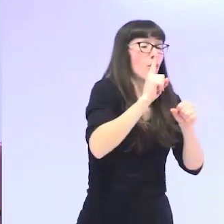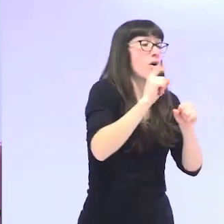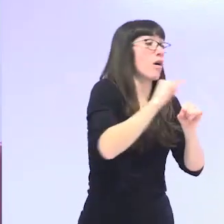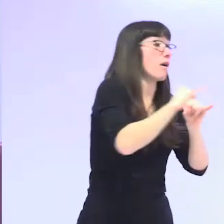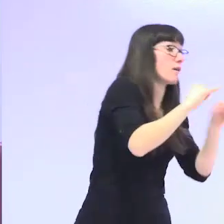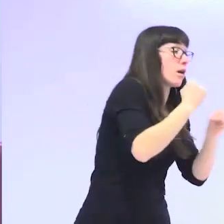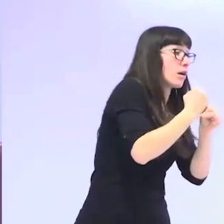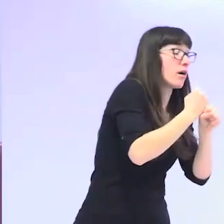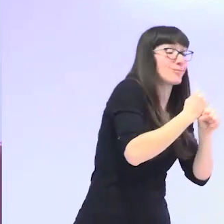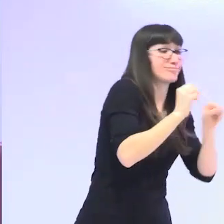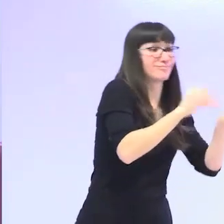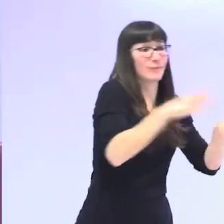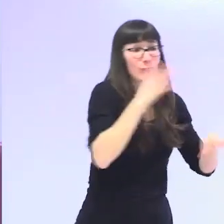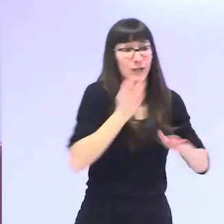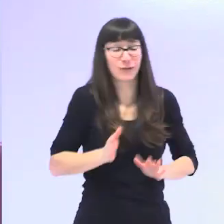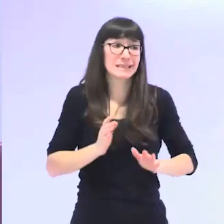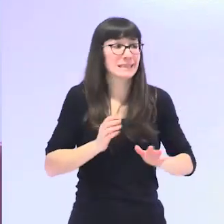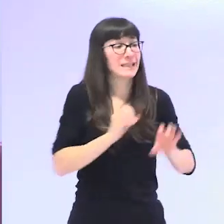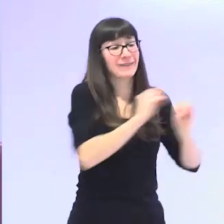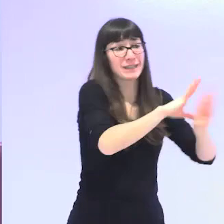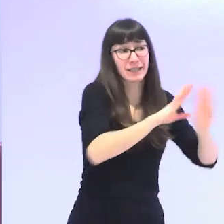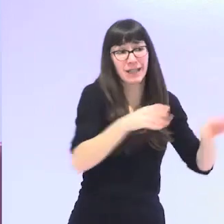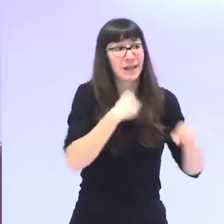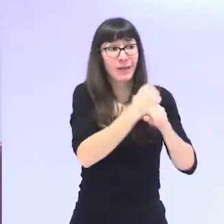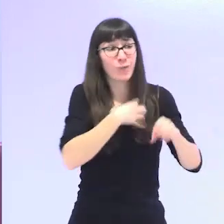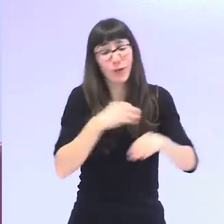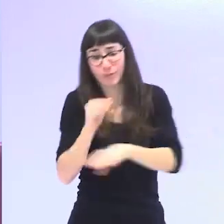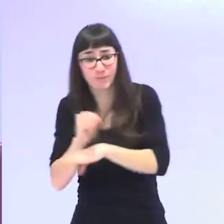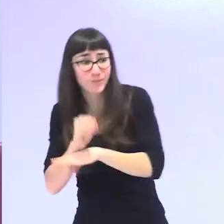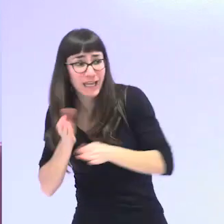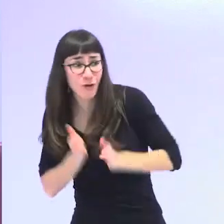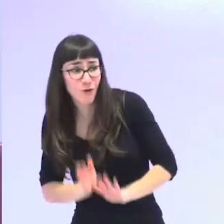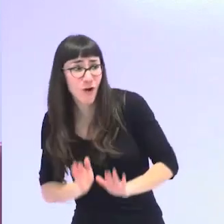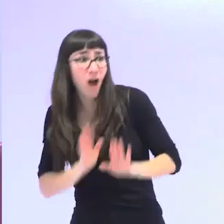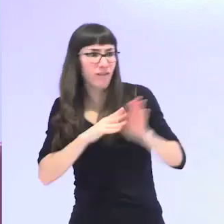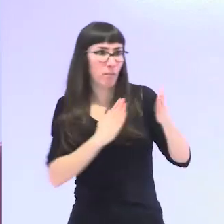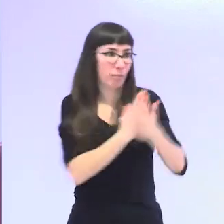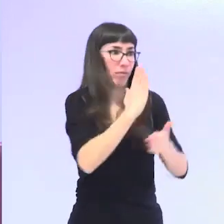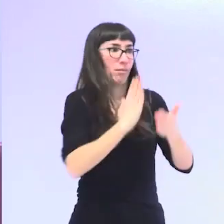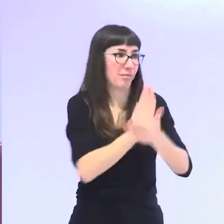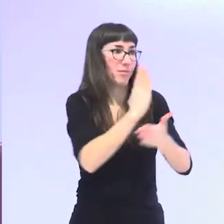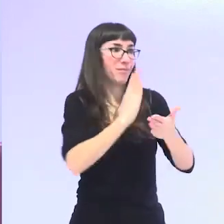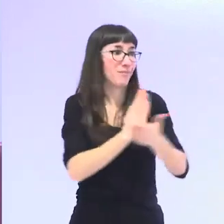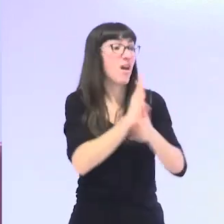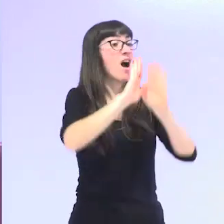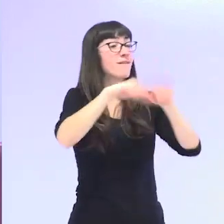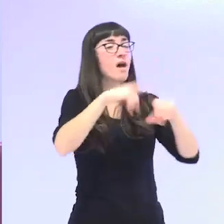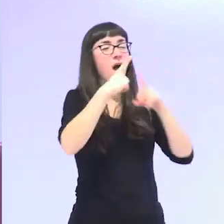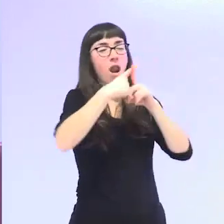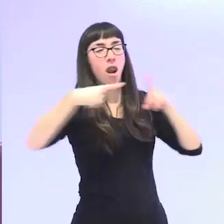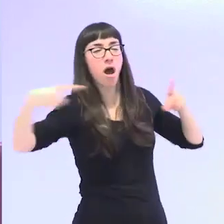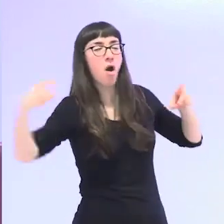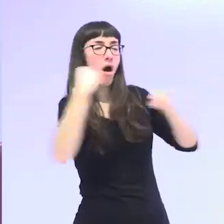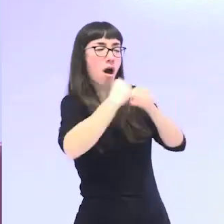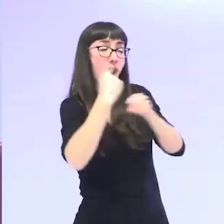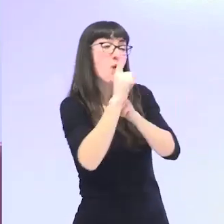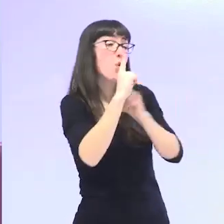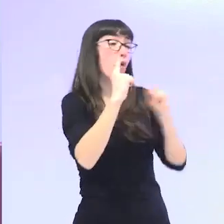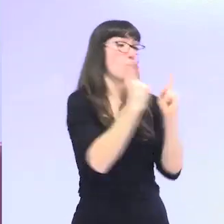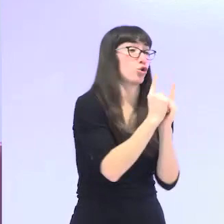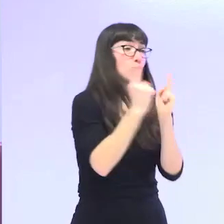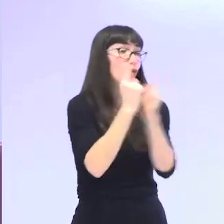hijos volvían al mercado cuando ya sus hijos crecían un poco más por lo tanto sus carreras laborales han sido más cortas con entradas y salidas